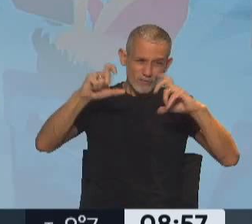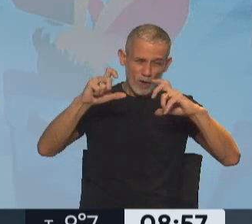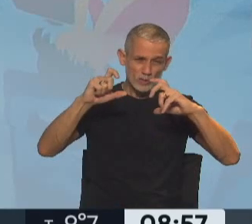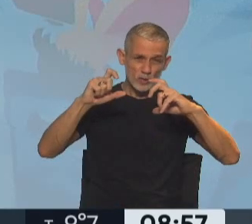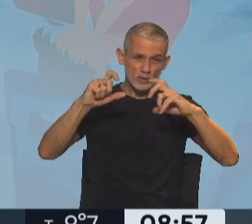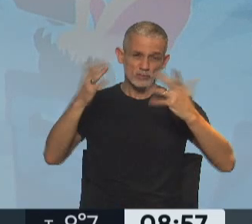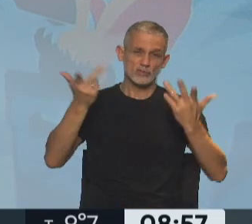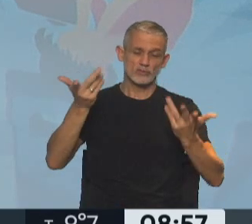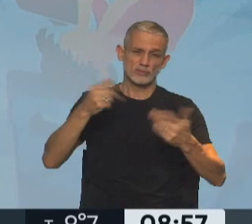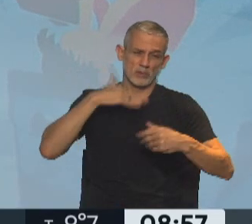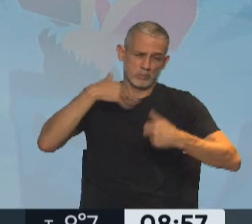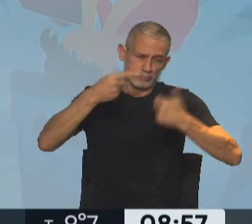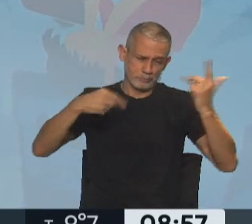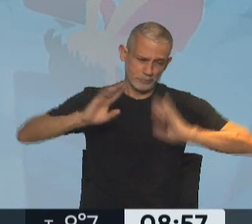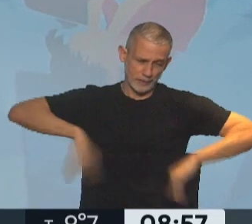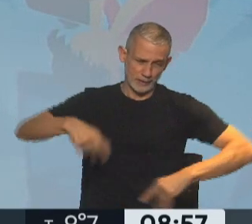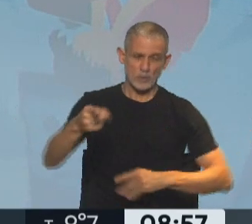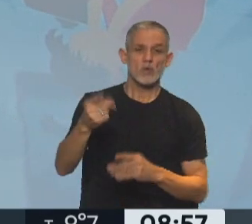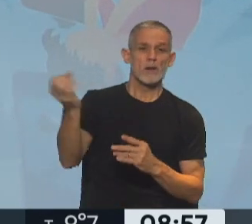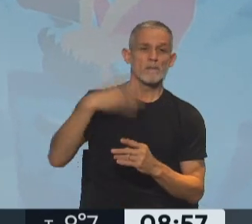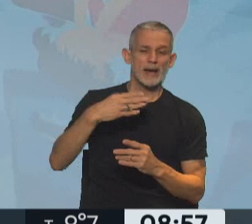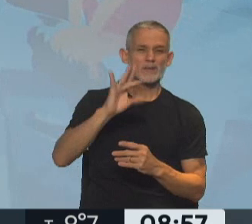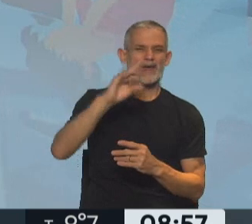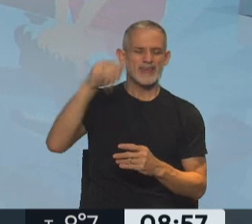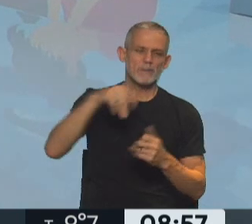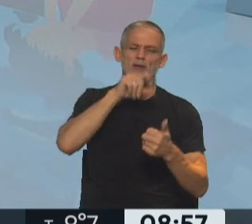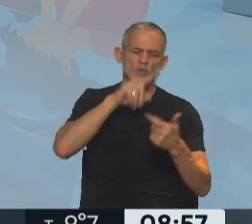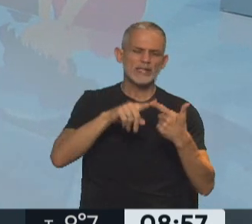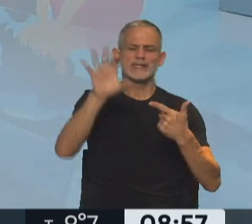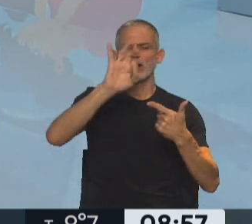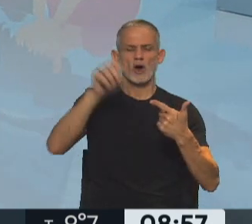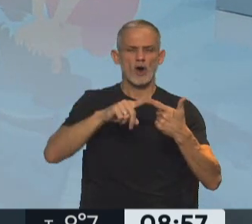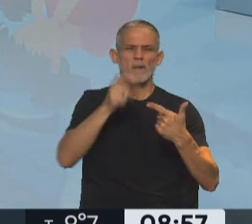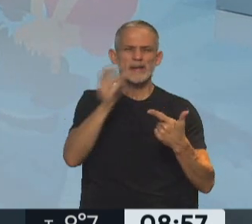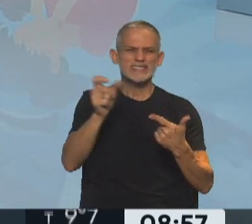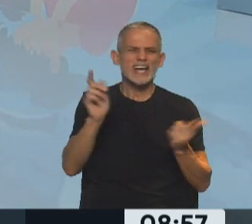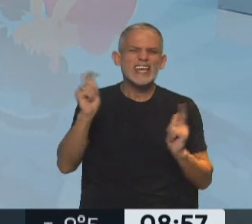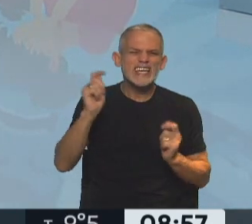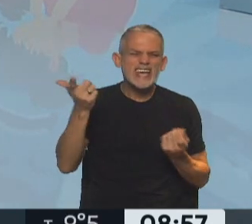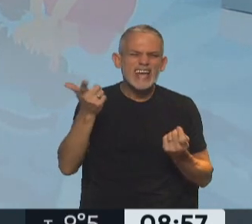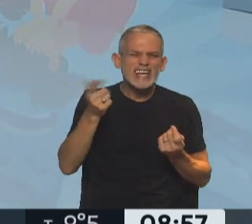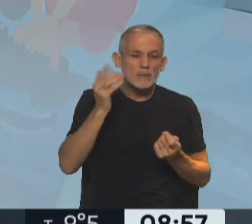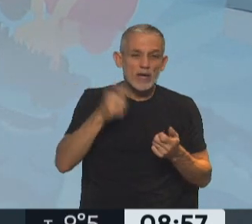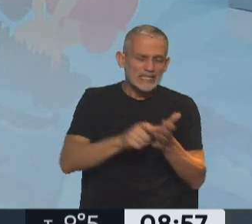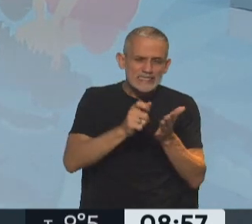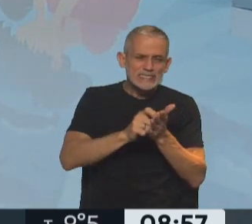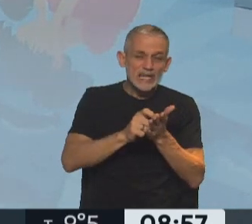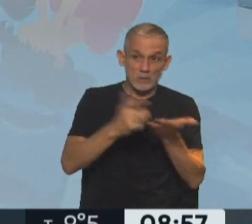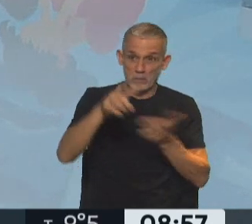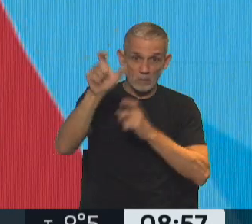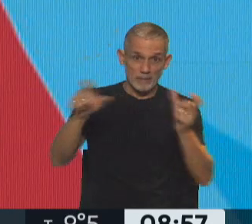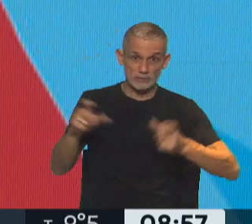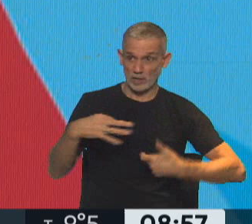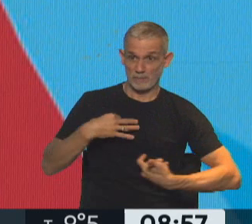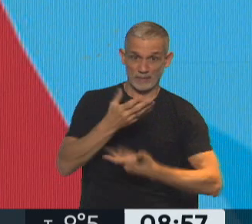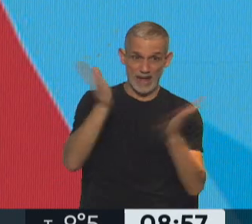de partes íntimas por DM, por Twitter, por Instagram, por quién las manda? Personas, las mismas que en la vida